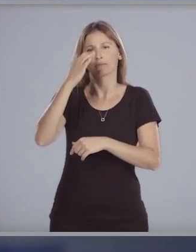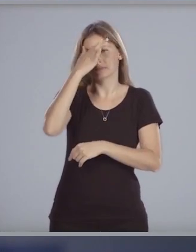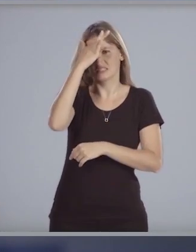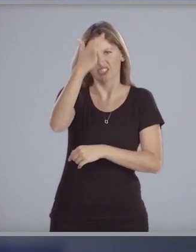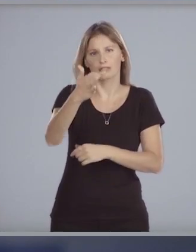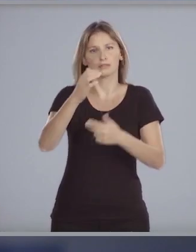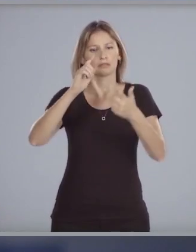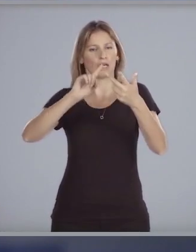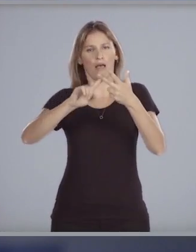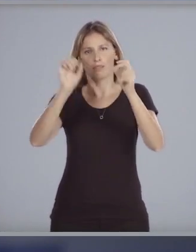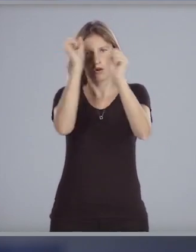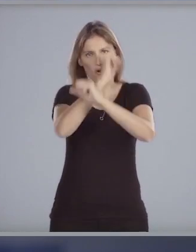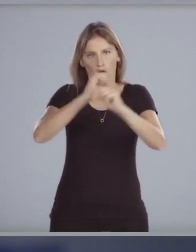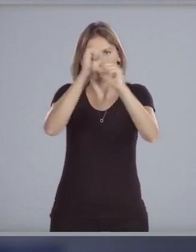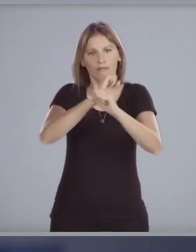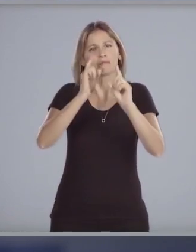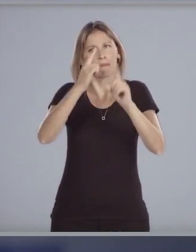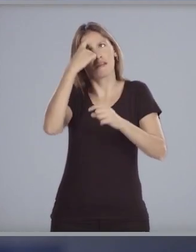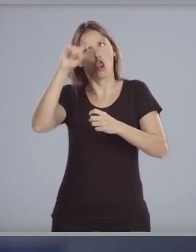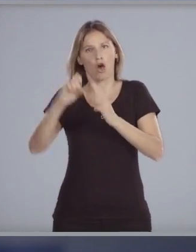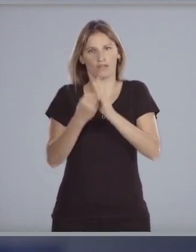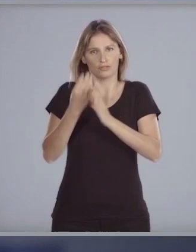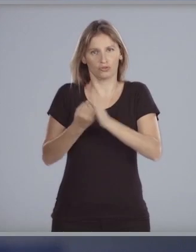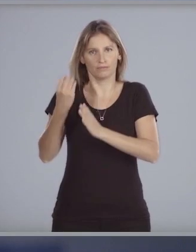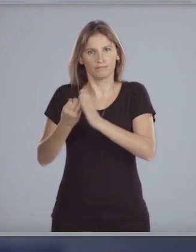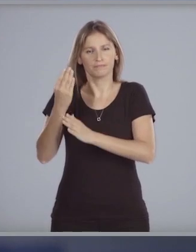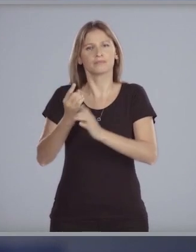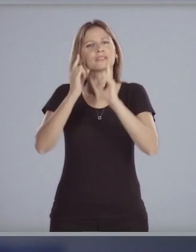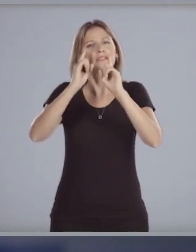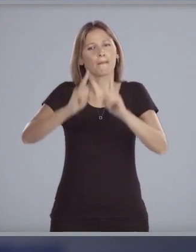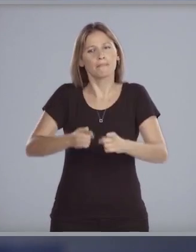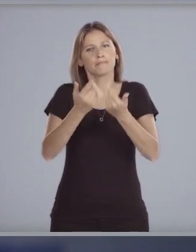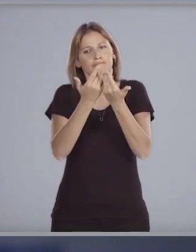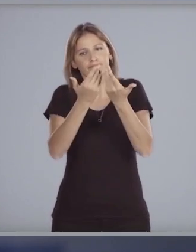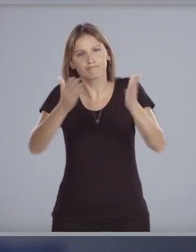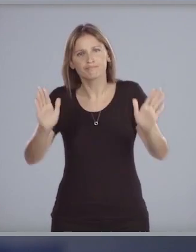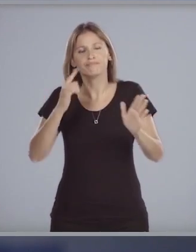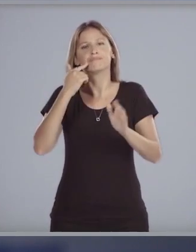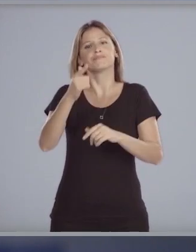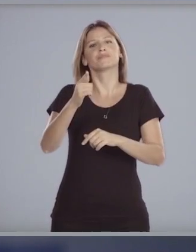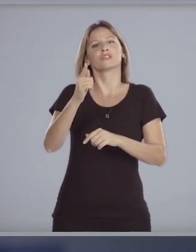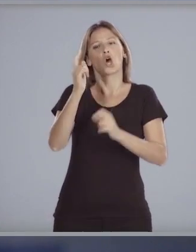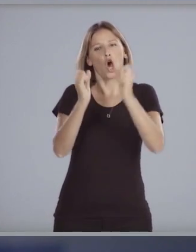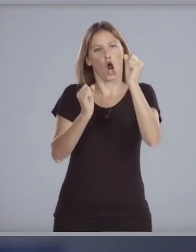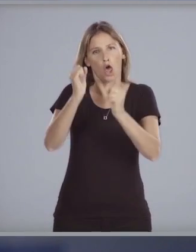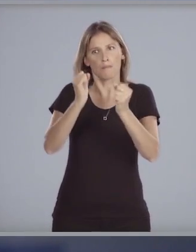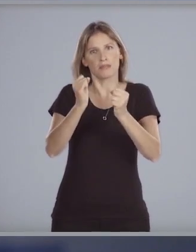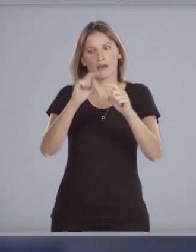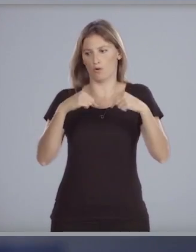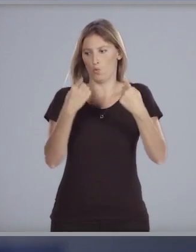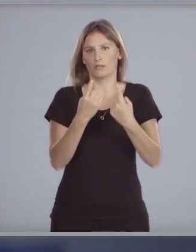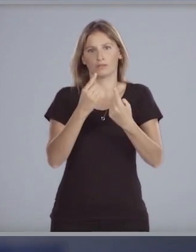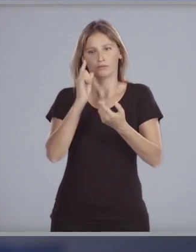a la ciencia a la tecnología a la innovación y la inserción económica